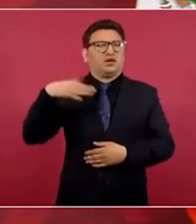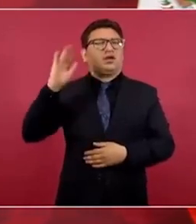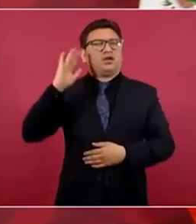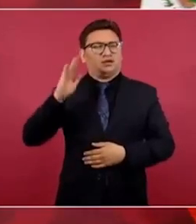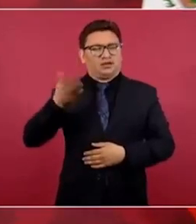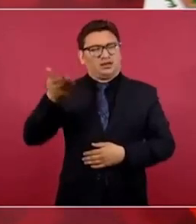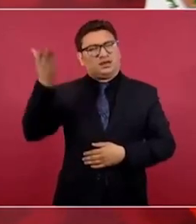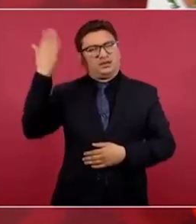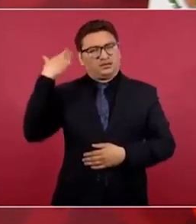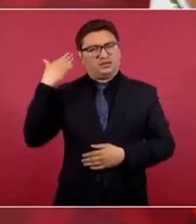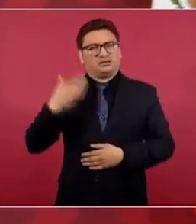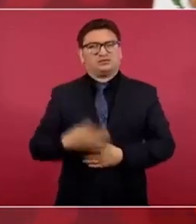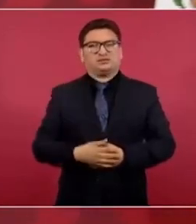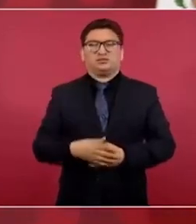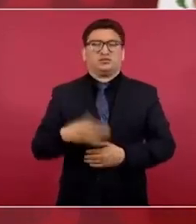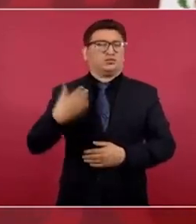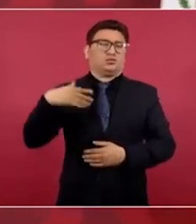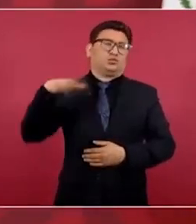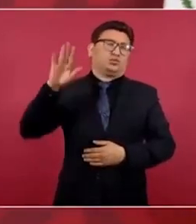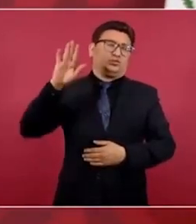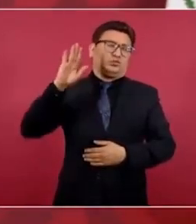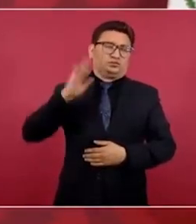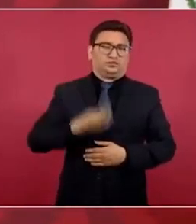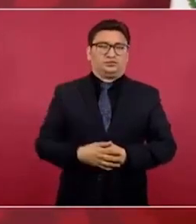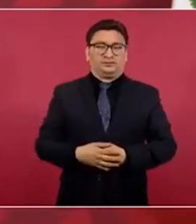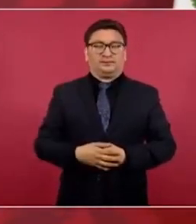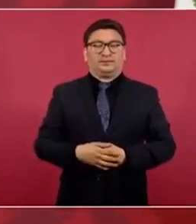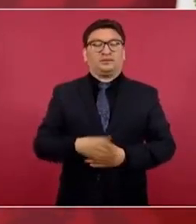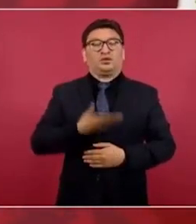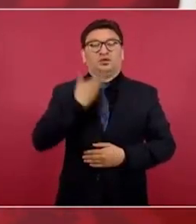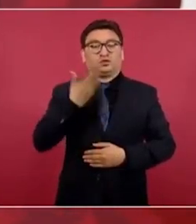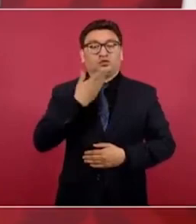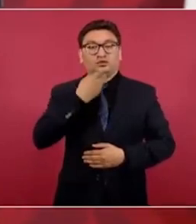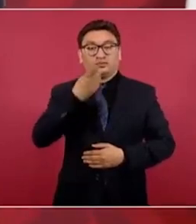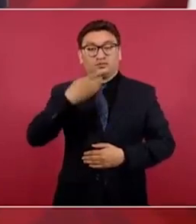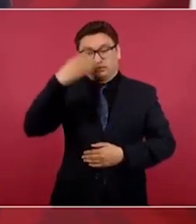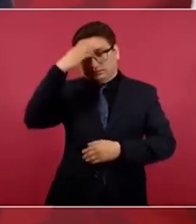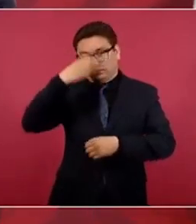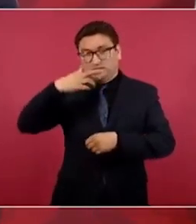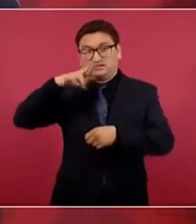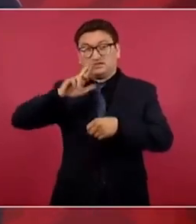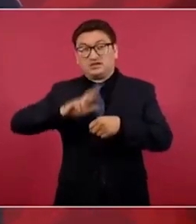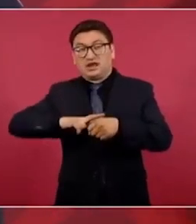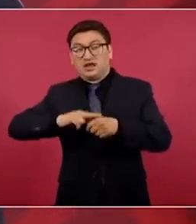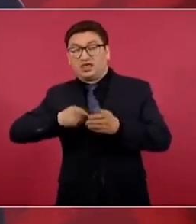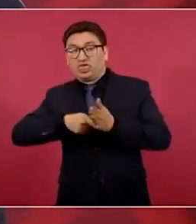Antes, mucho antes, decían extranjero pernicioso,